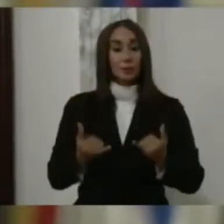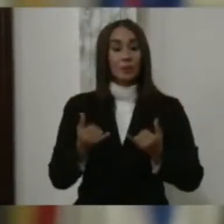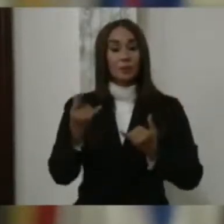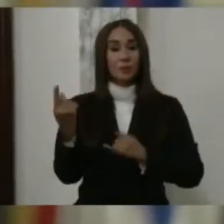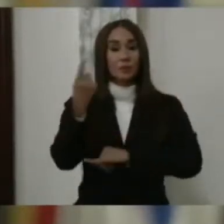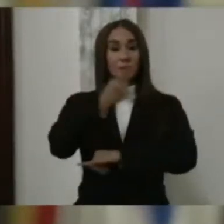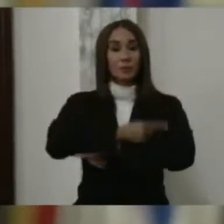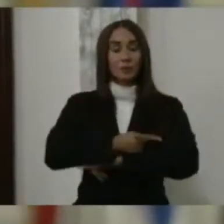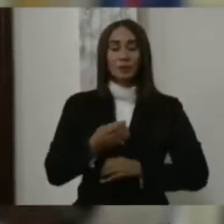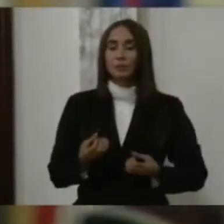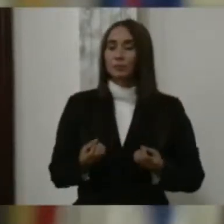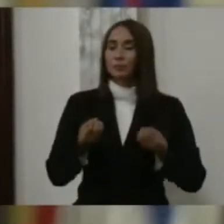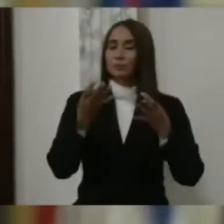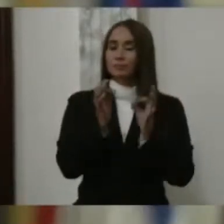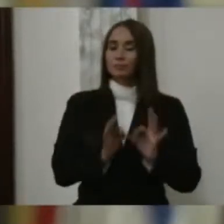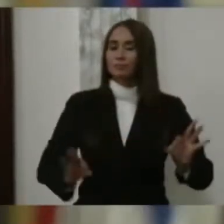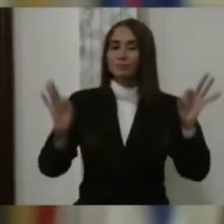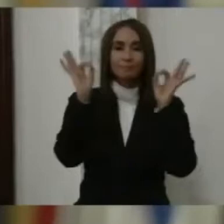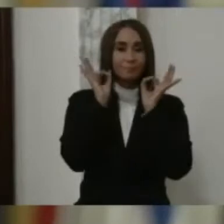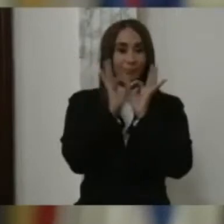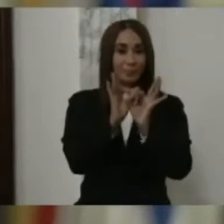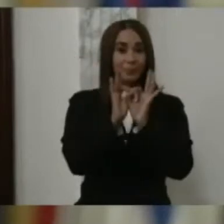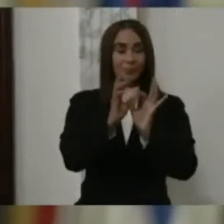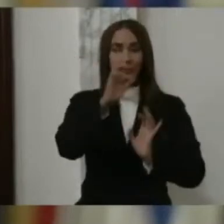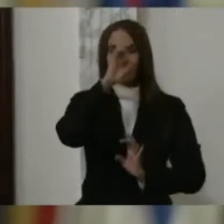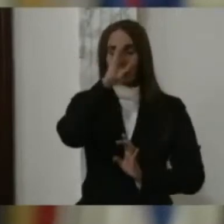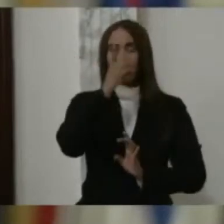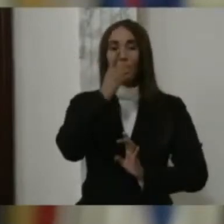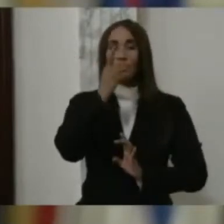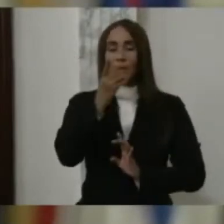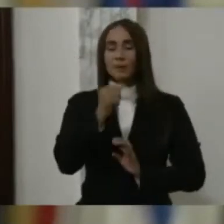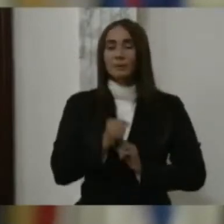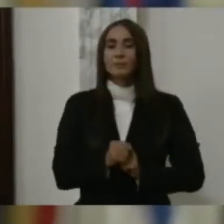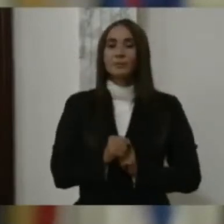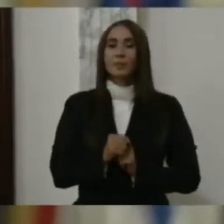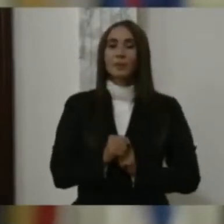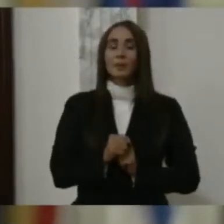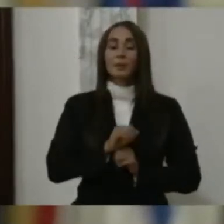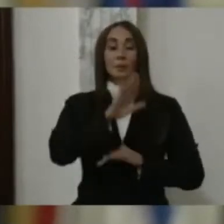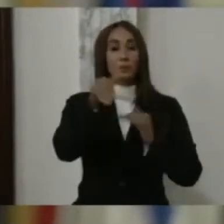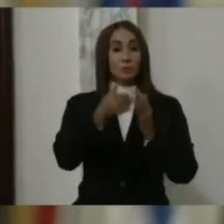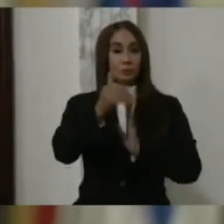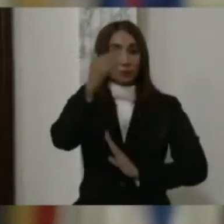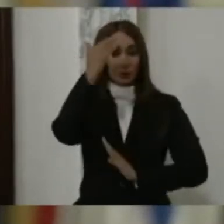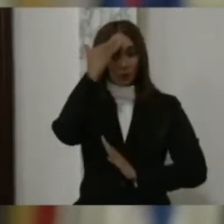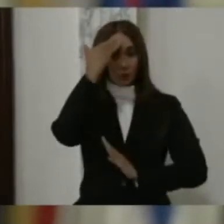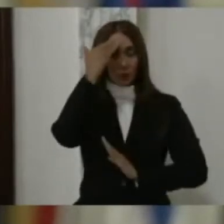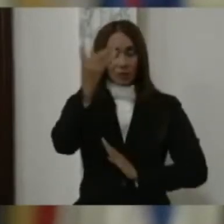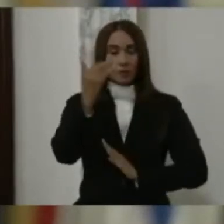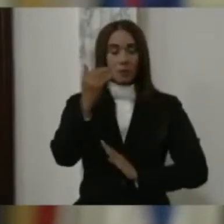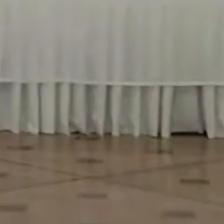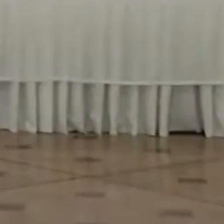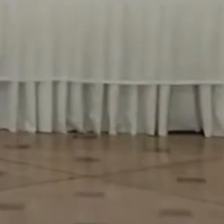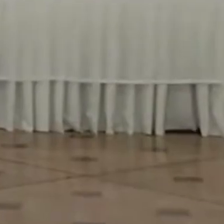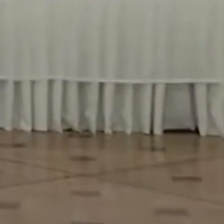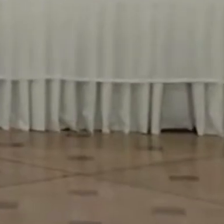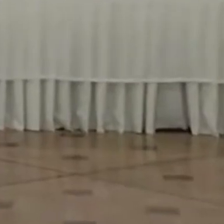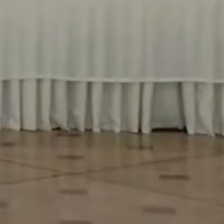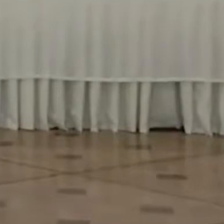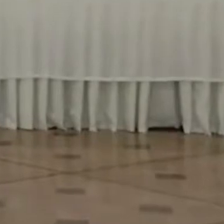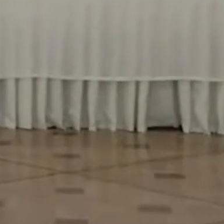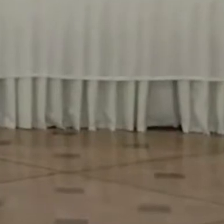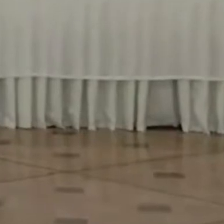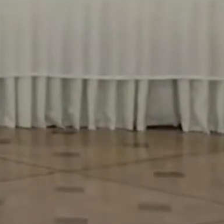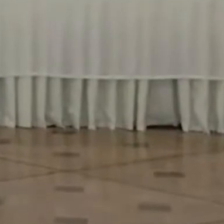estadounidense Apache, el país recibirá por lo menos el 40% de los beneficios. Estas declaraciones del